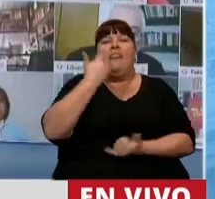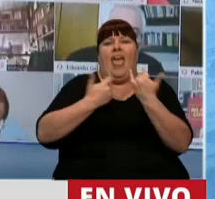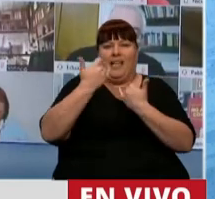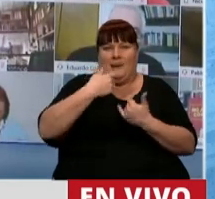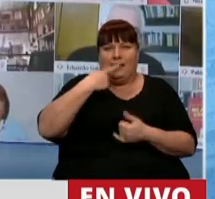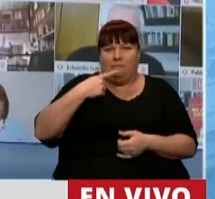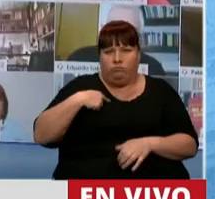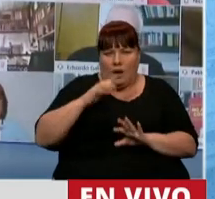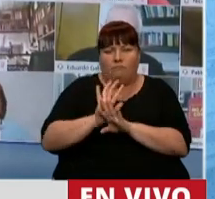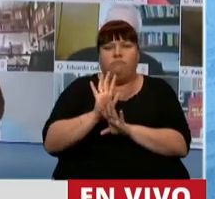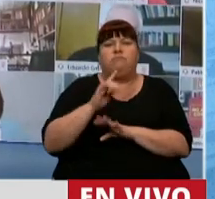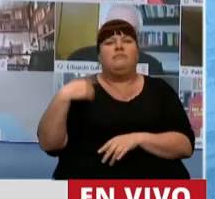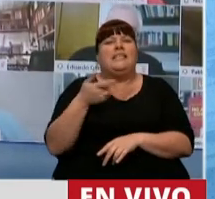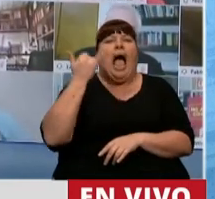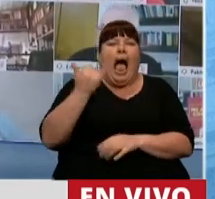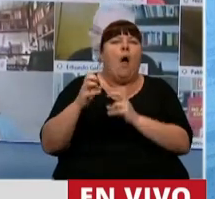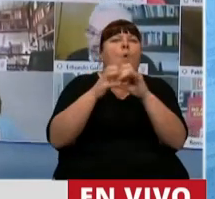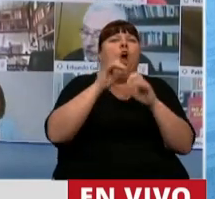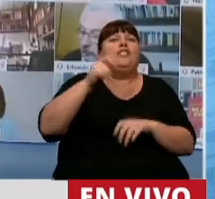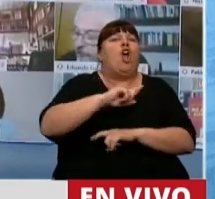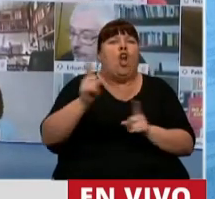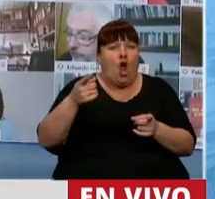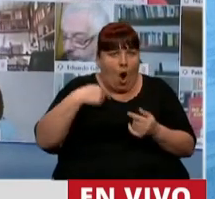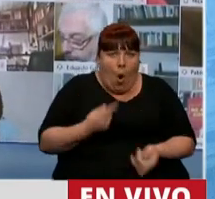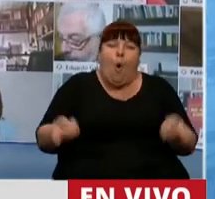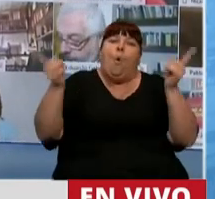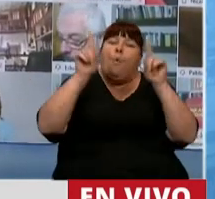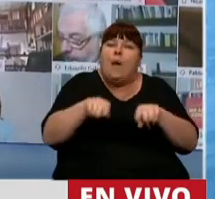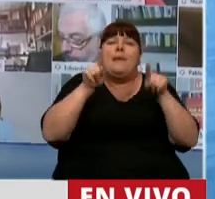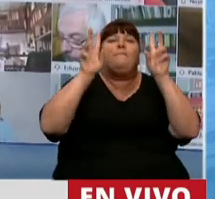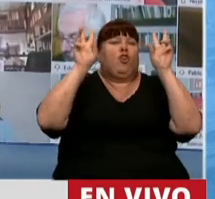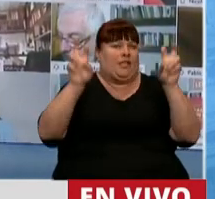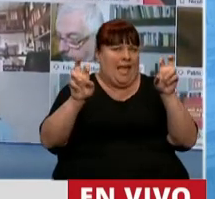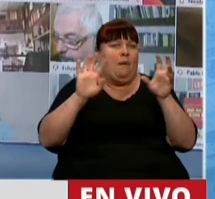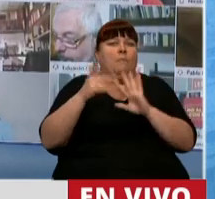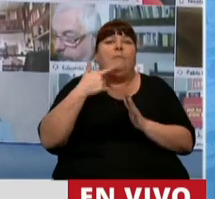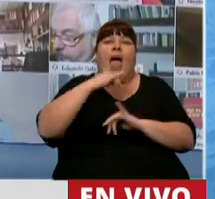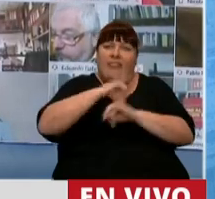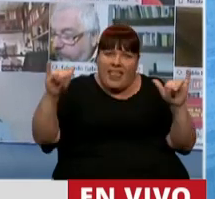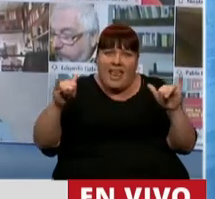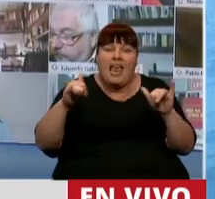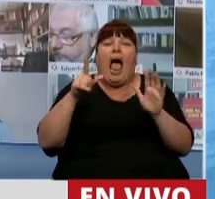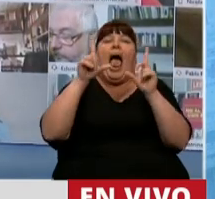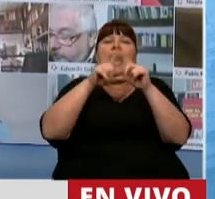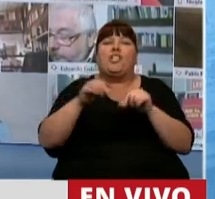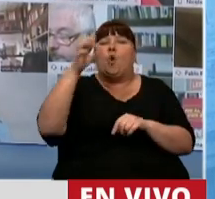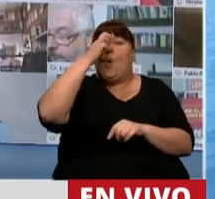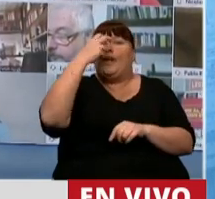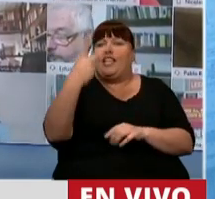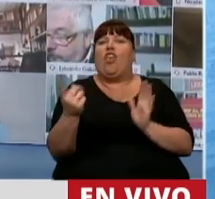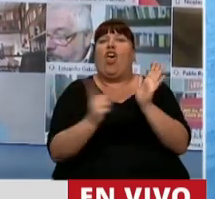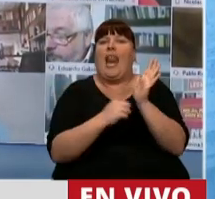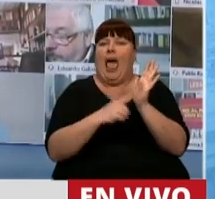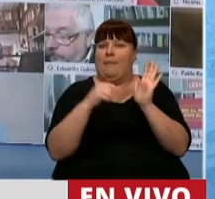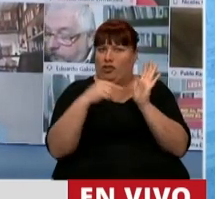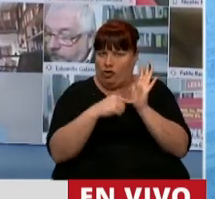responder, si tenemos o quórum, es decir, vuelvo a que de alguna manera se pronuncie sobre el artículo 22 del